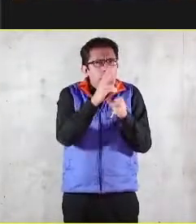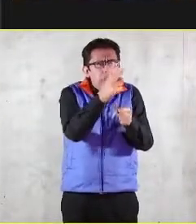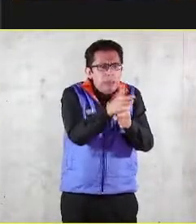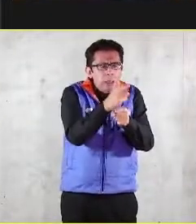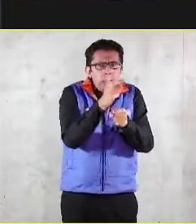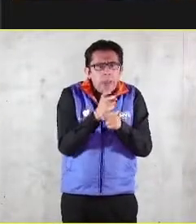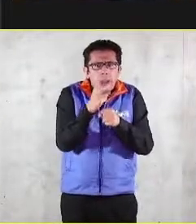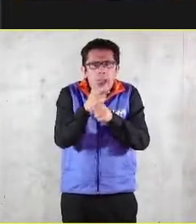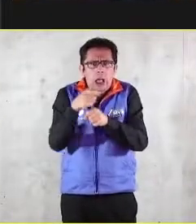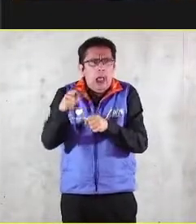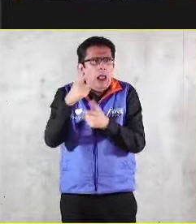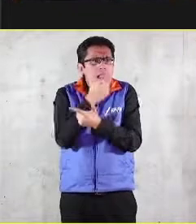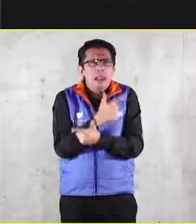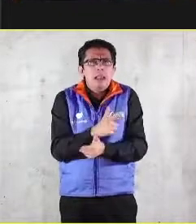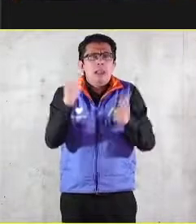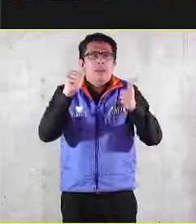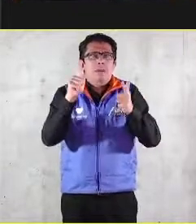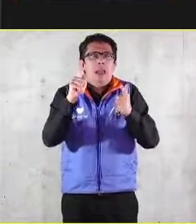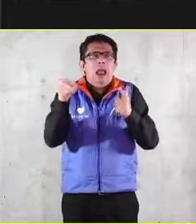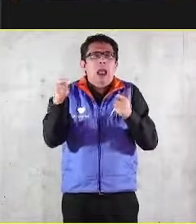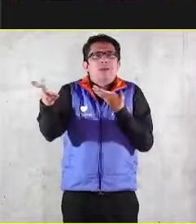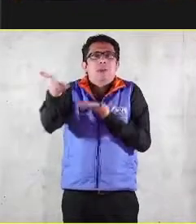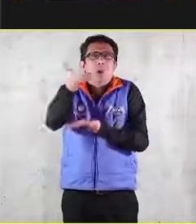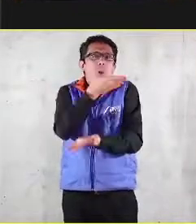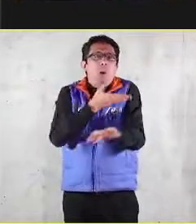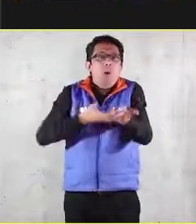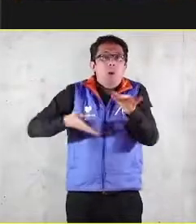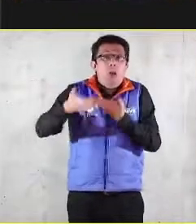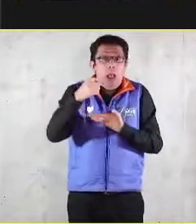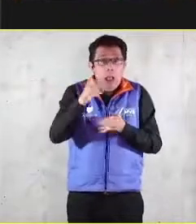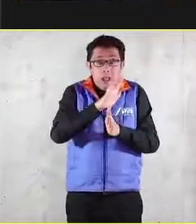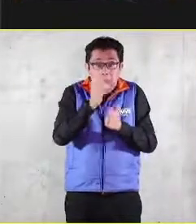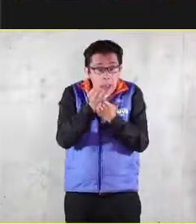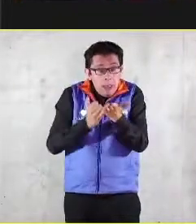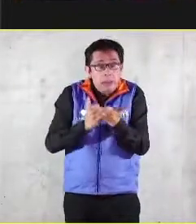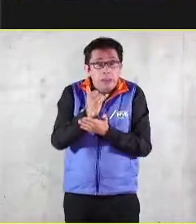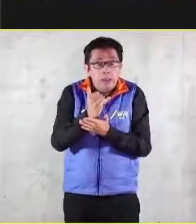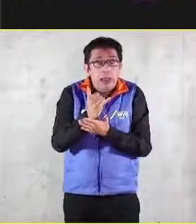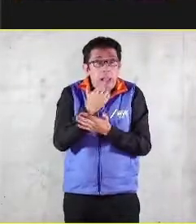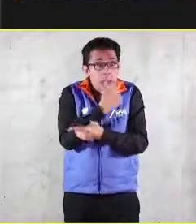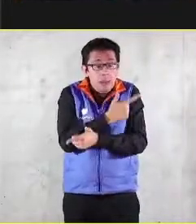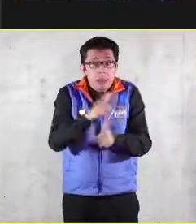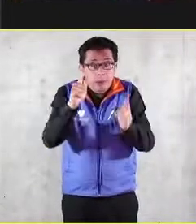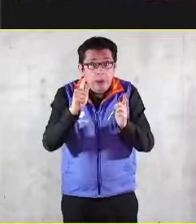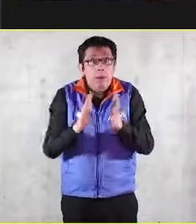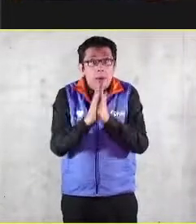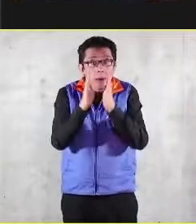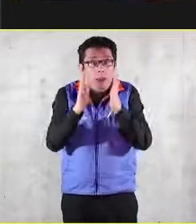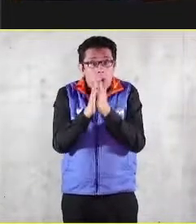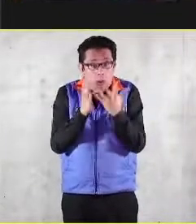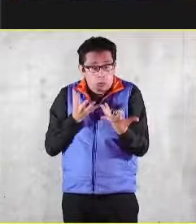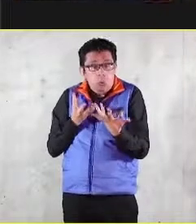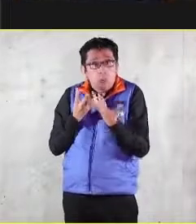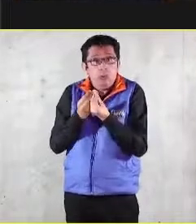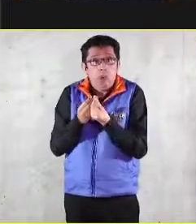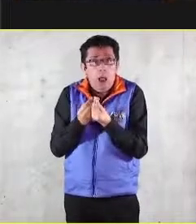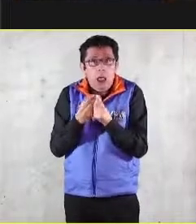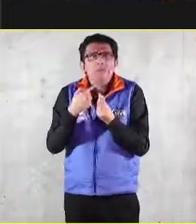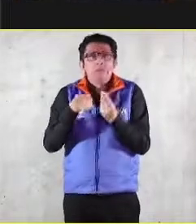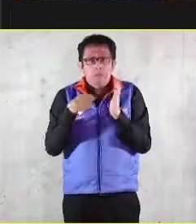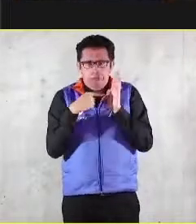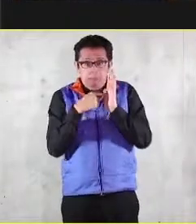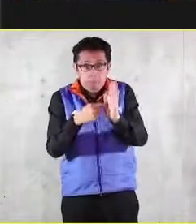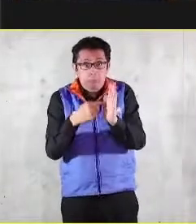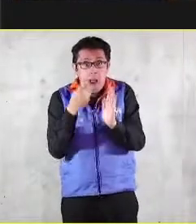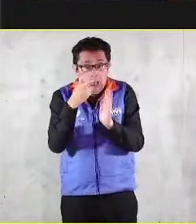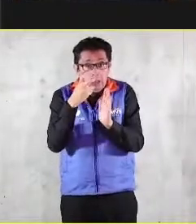y entonces cada vez que eso sucede, cuando libremente decide participar con nosotros y yo le digo y le demuestro que es